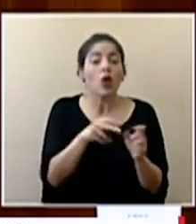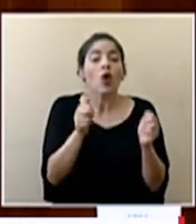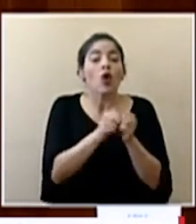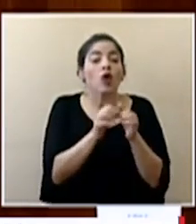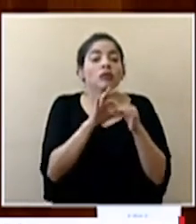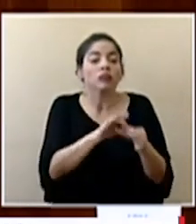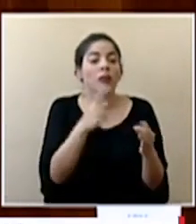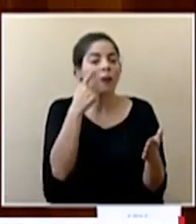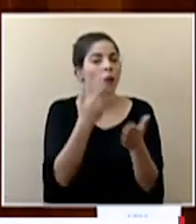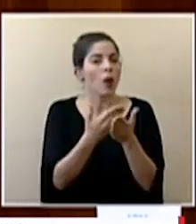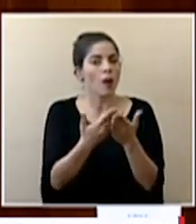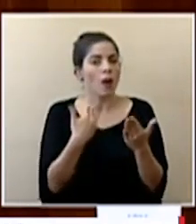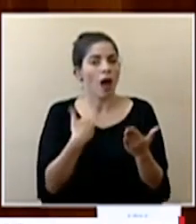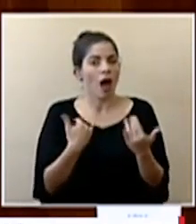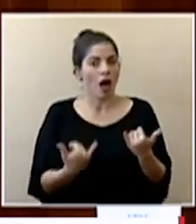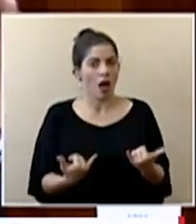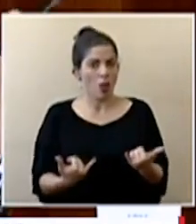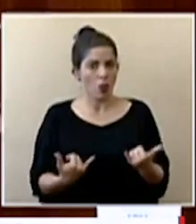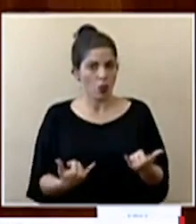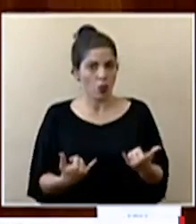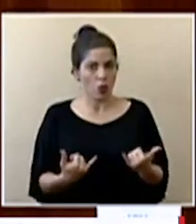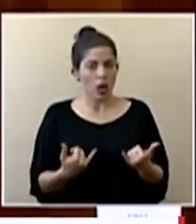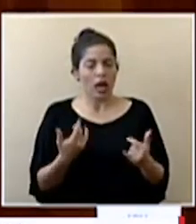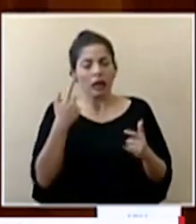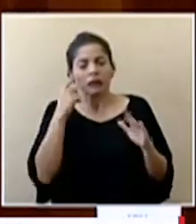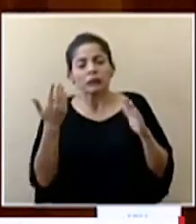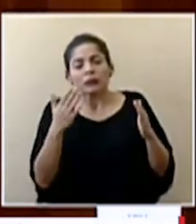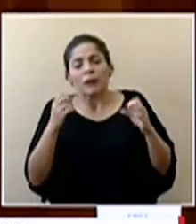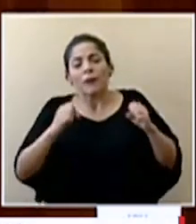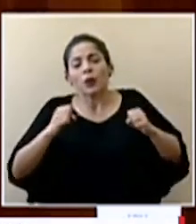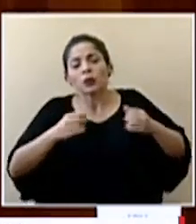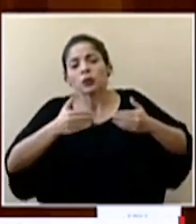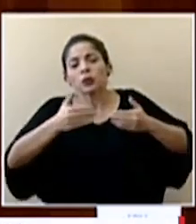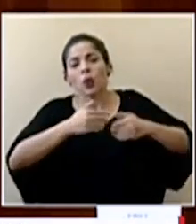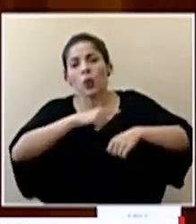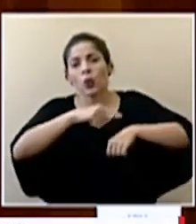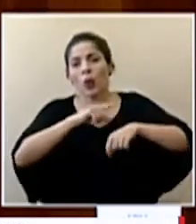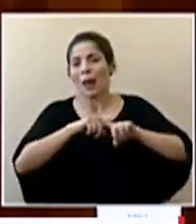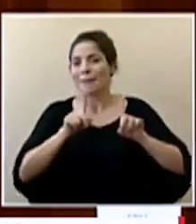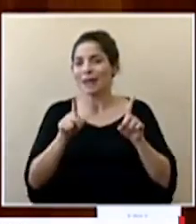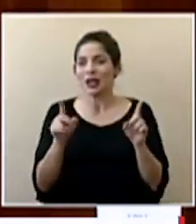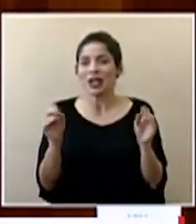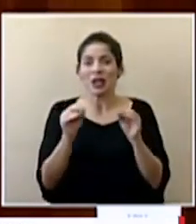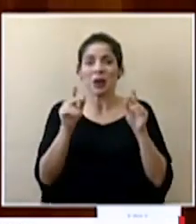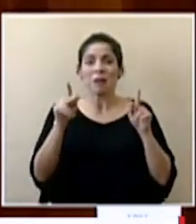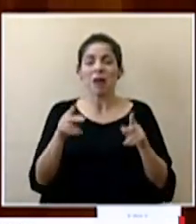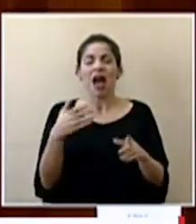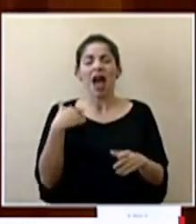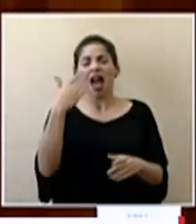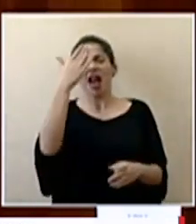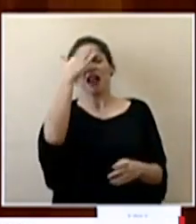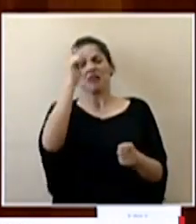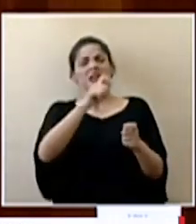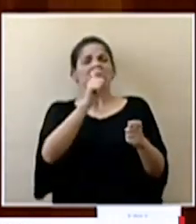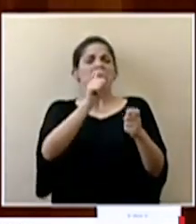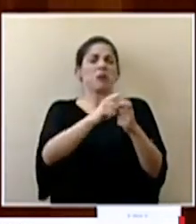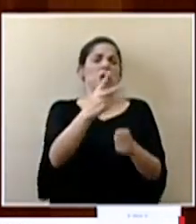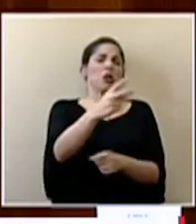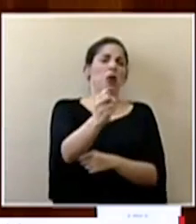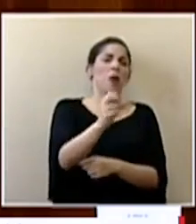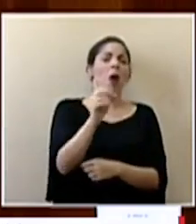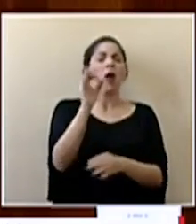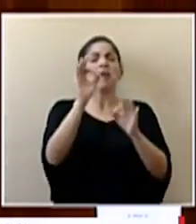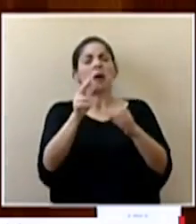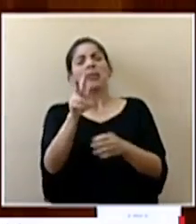teníamos y haciendo algún estimado de lo que puede durar pero esto no nadie puede decir que va durar exactamente dos tres meses